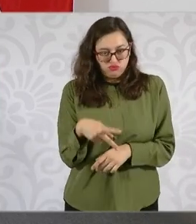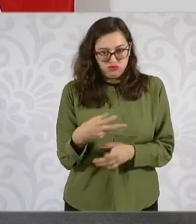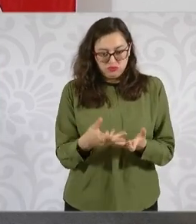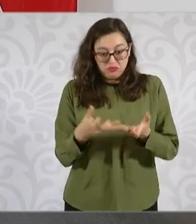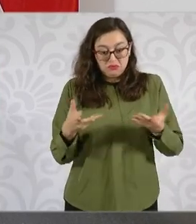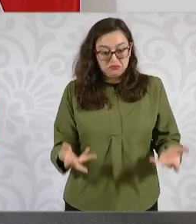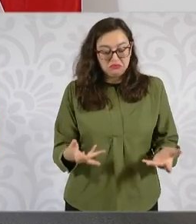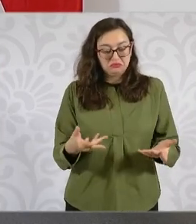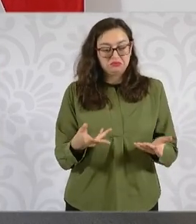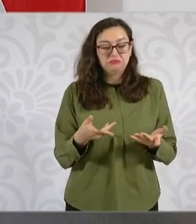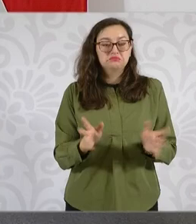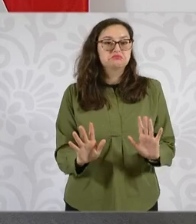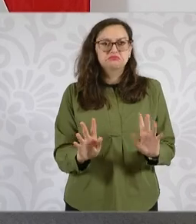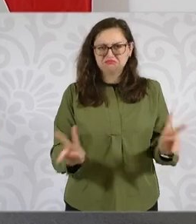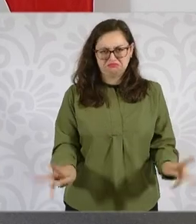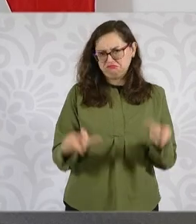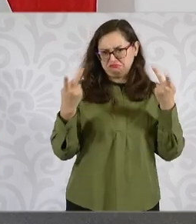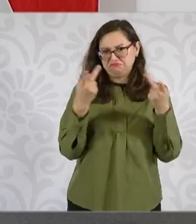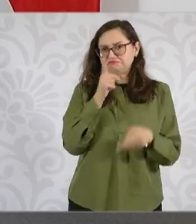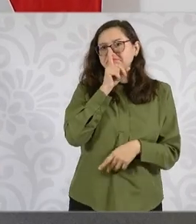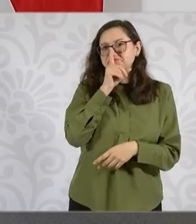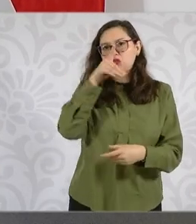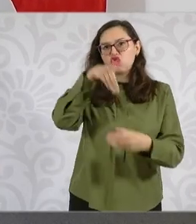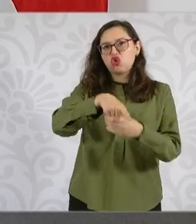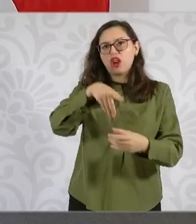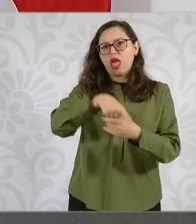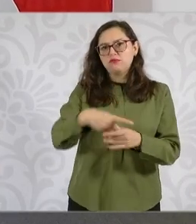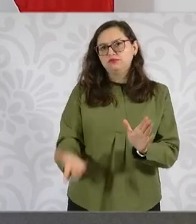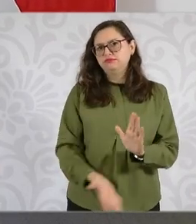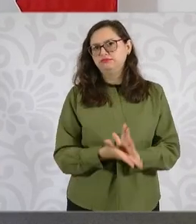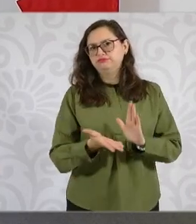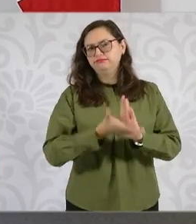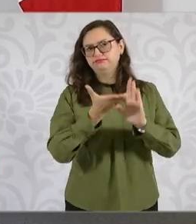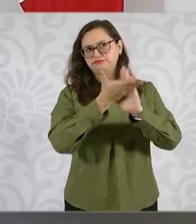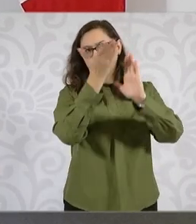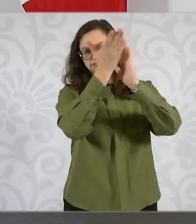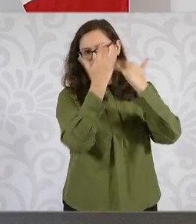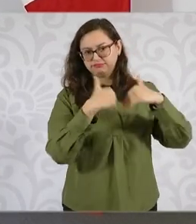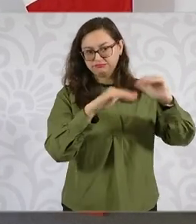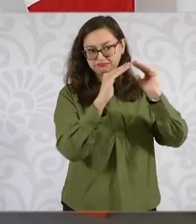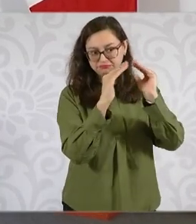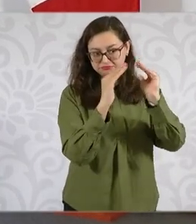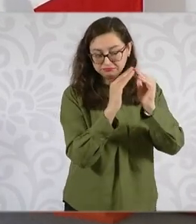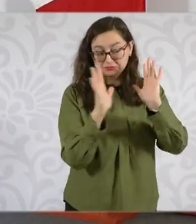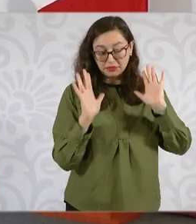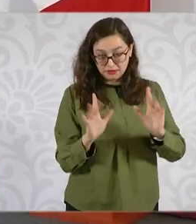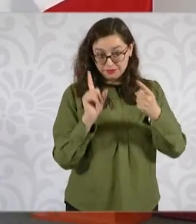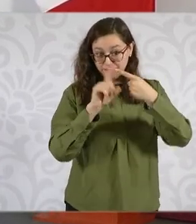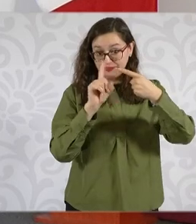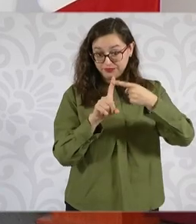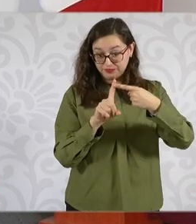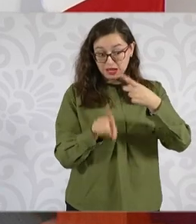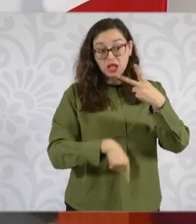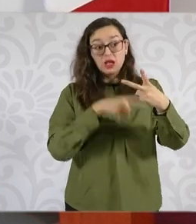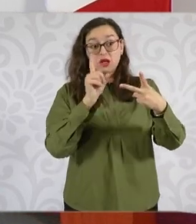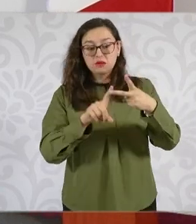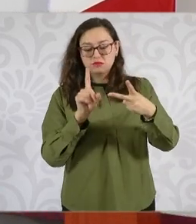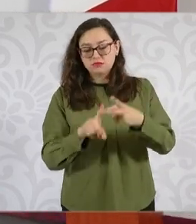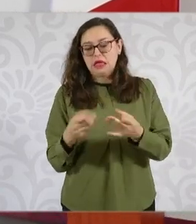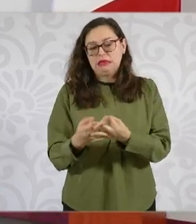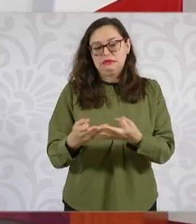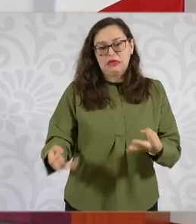donado para vivienda y si no, se compraría el suelo. Te voy a dar un ejemplo.